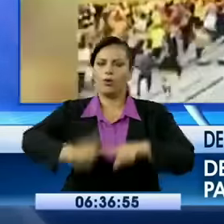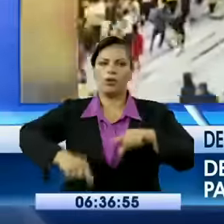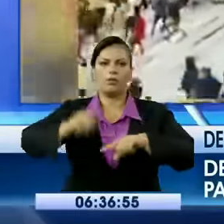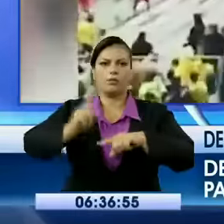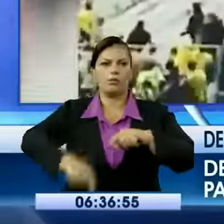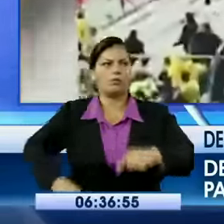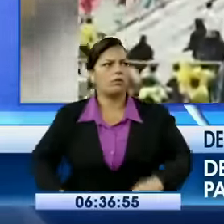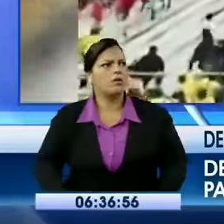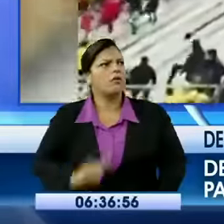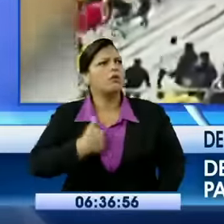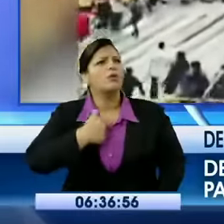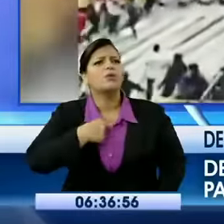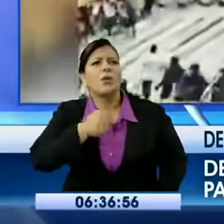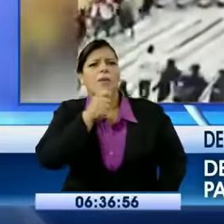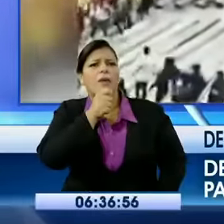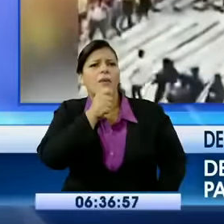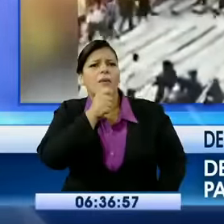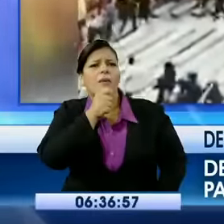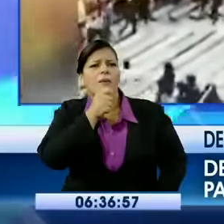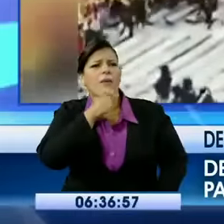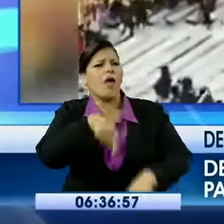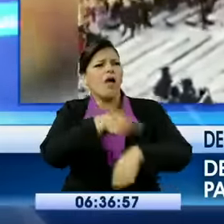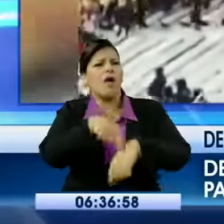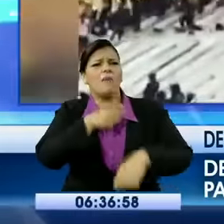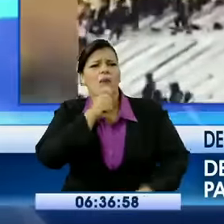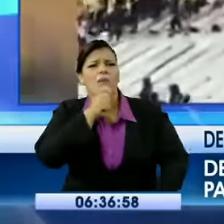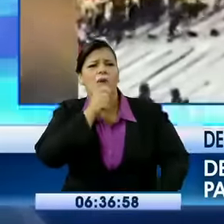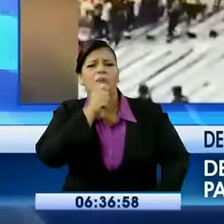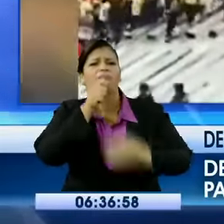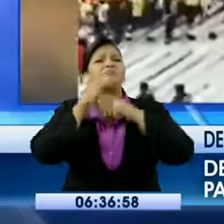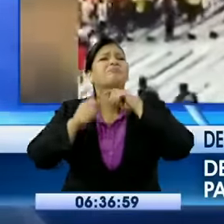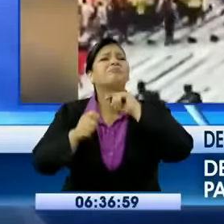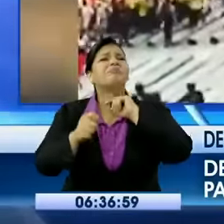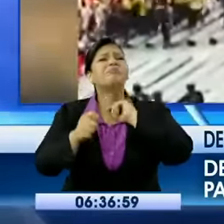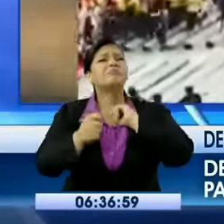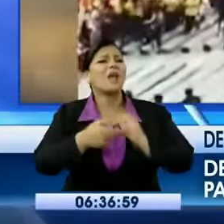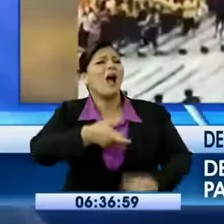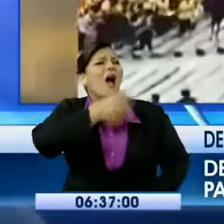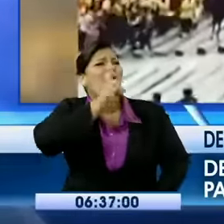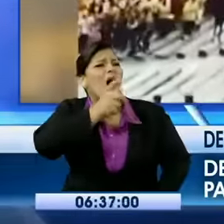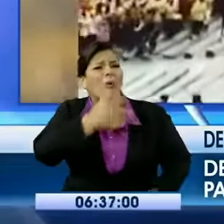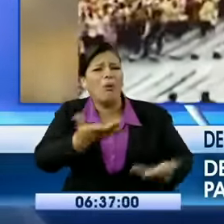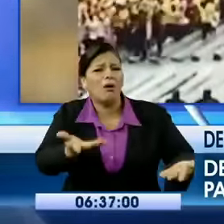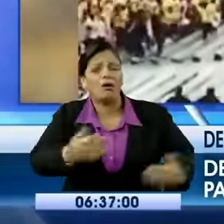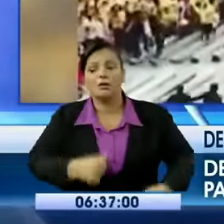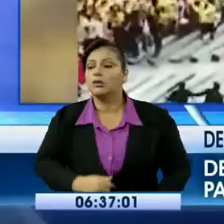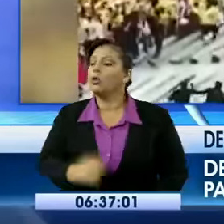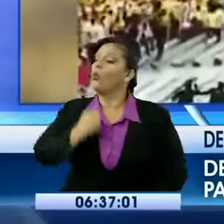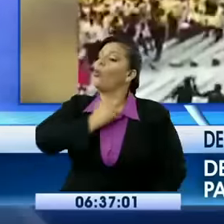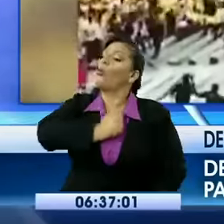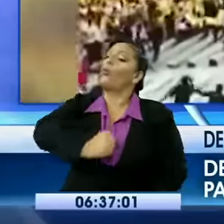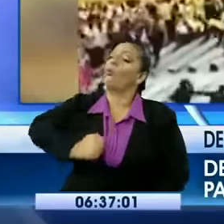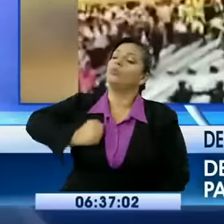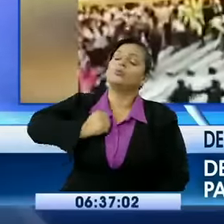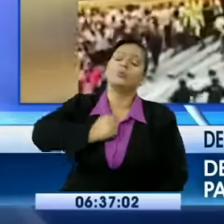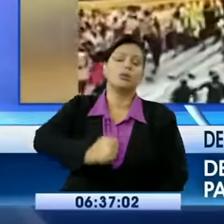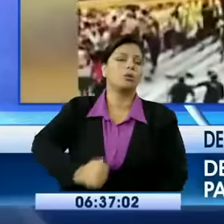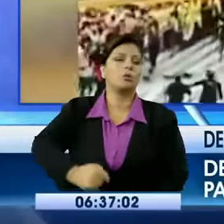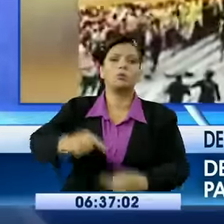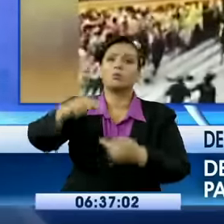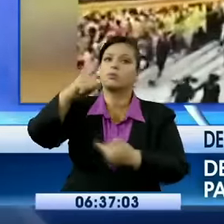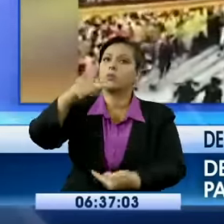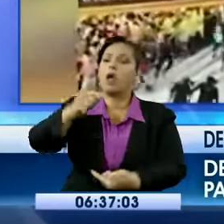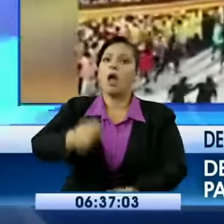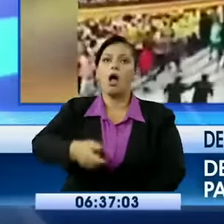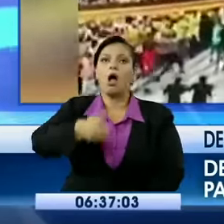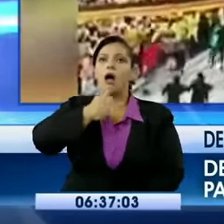periodistas porque no les permiten, ¿no? Y ni se diga, pues, gente de televisión, si acaso quiere entrar, no le permiten, sea quien sea.